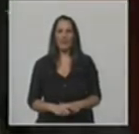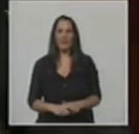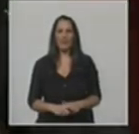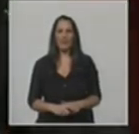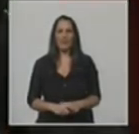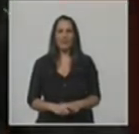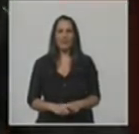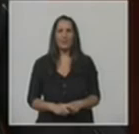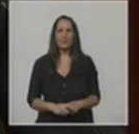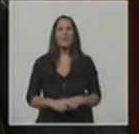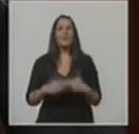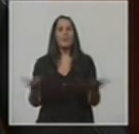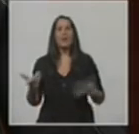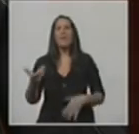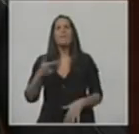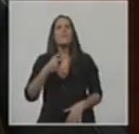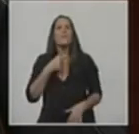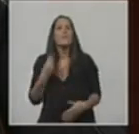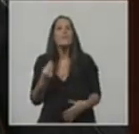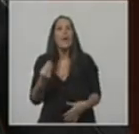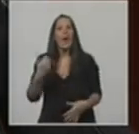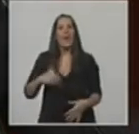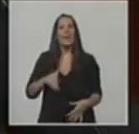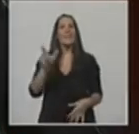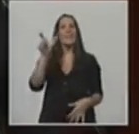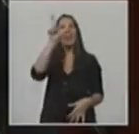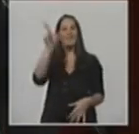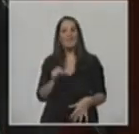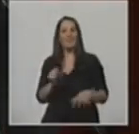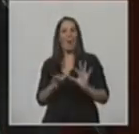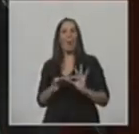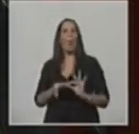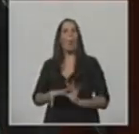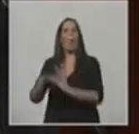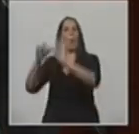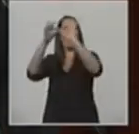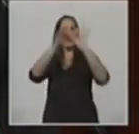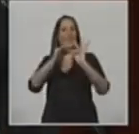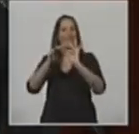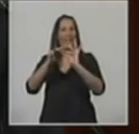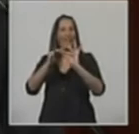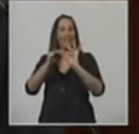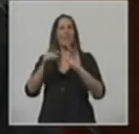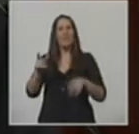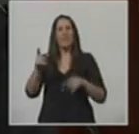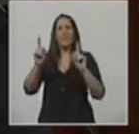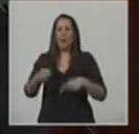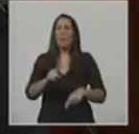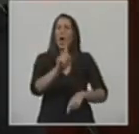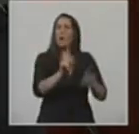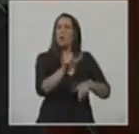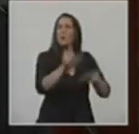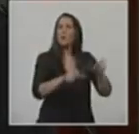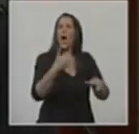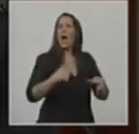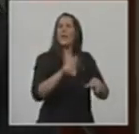Quiero una Argentina unida. Y lo mismo me decían todos aquellos argentinos que me abrieron las puertas